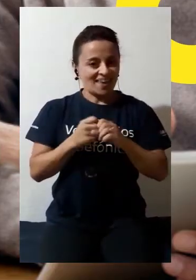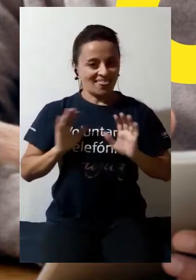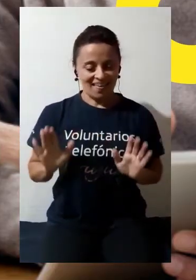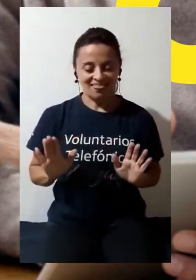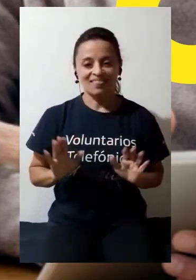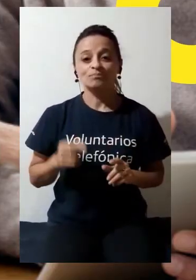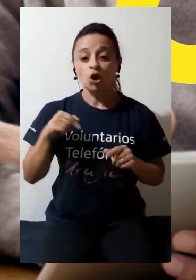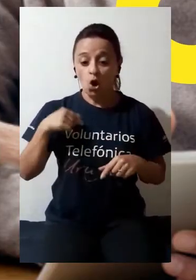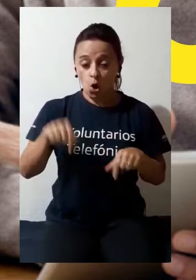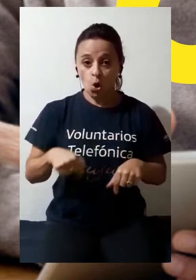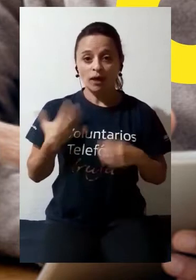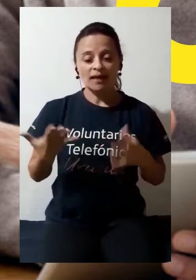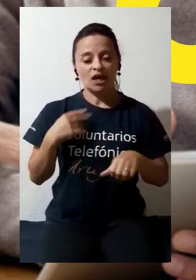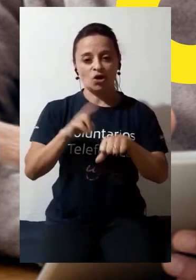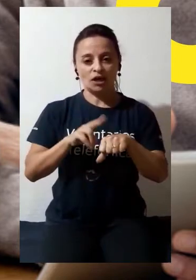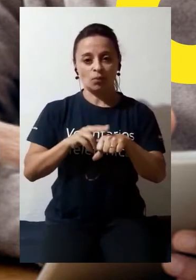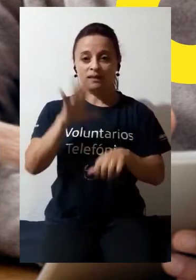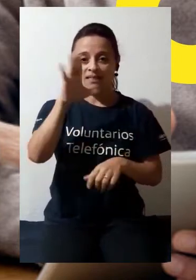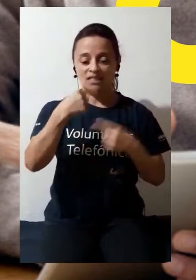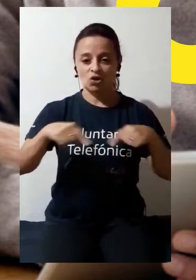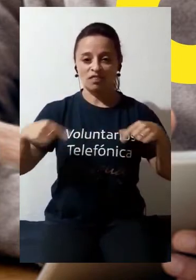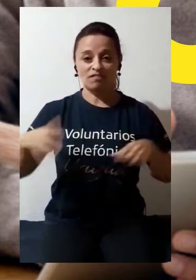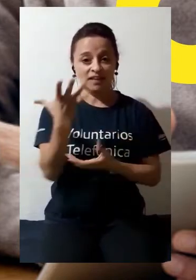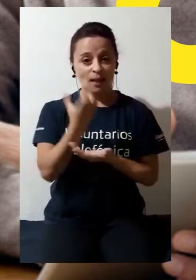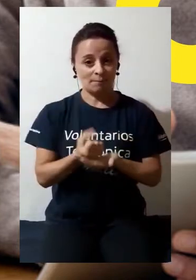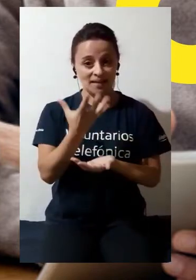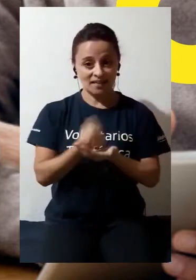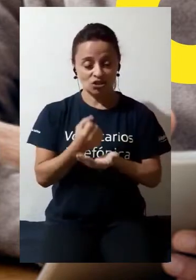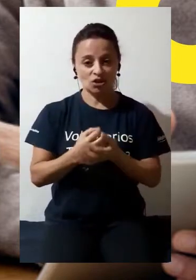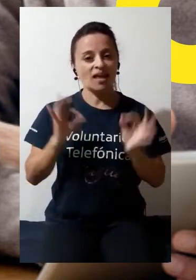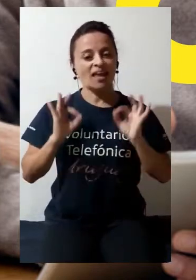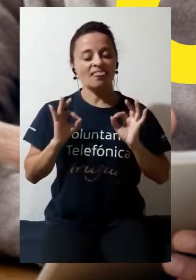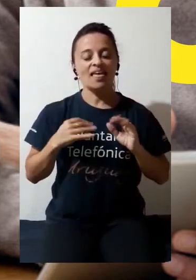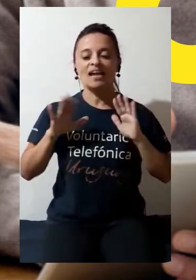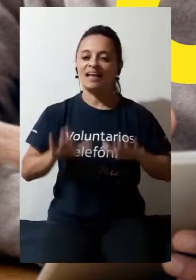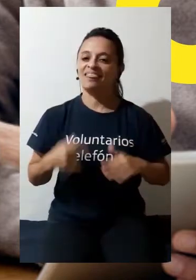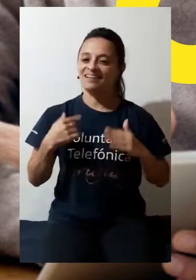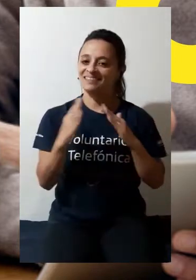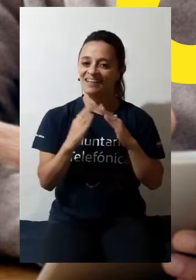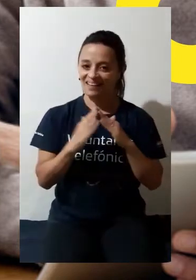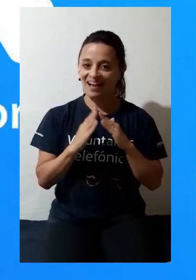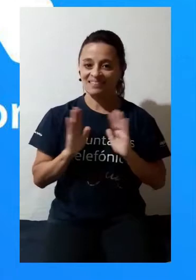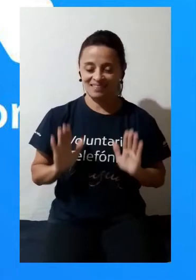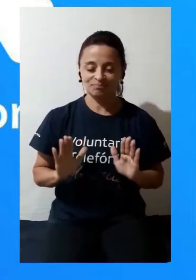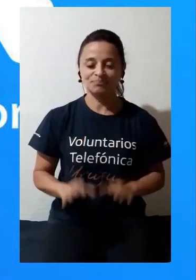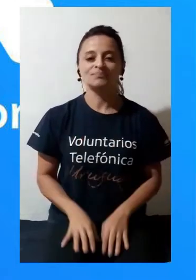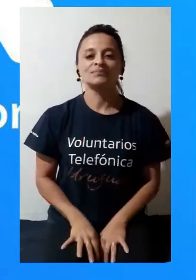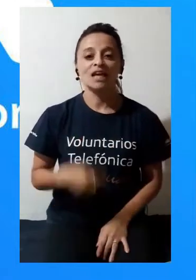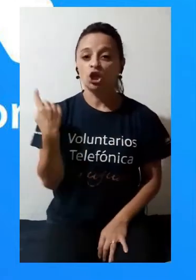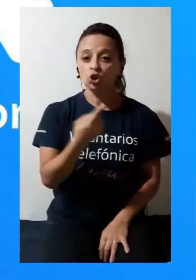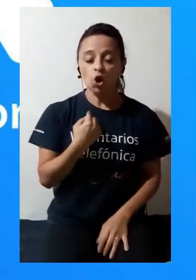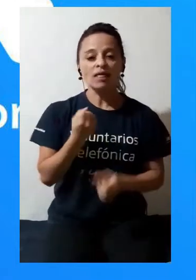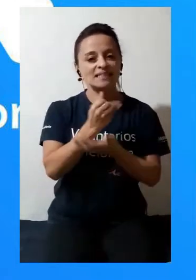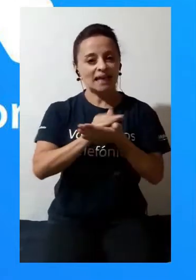cinco tipos de aplicaciones ideales para estos días que nos quedamos en casa. Todas ellas son gratuitas y sólo deben ir